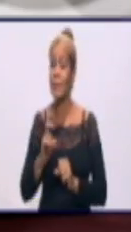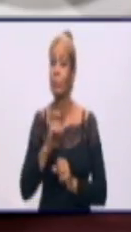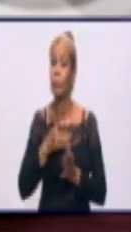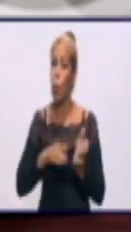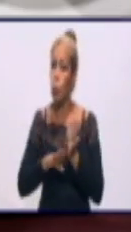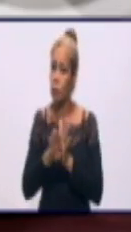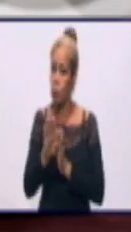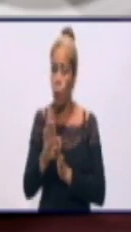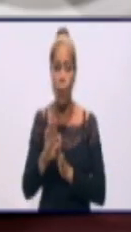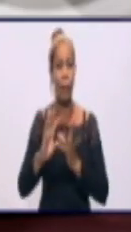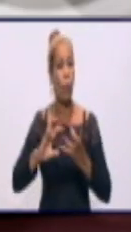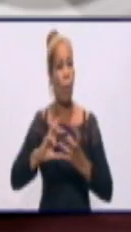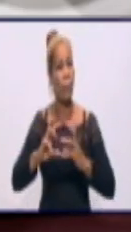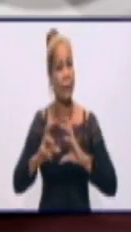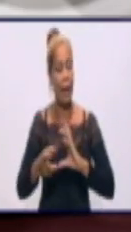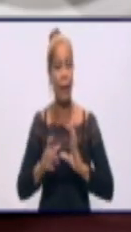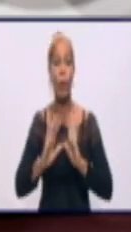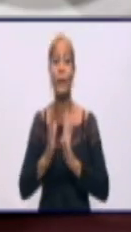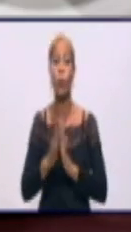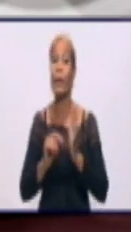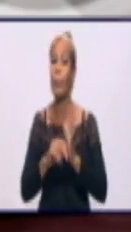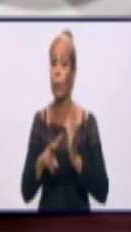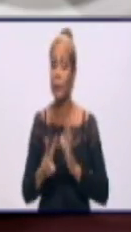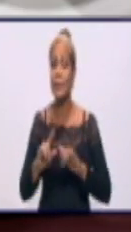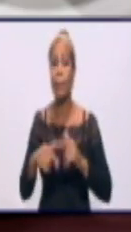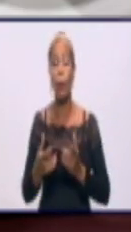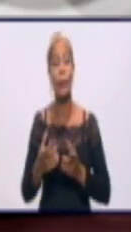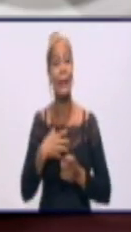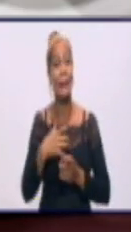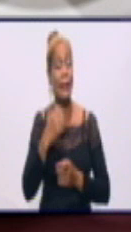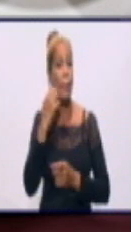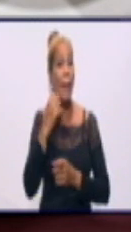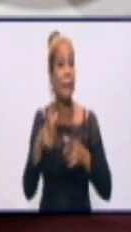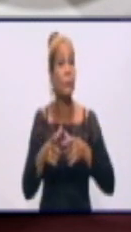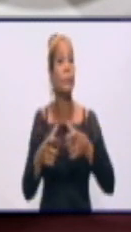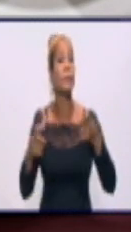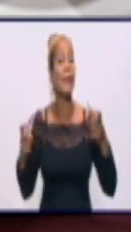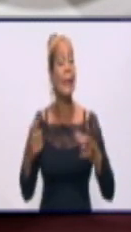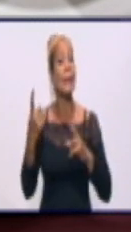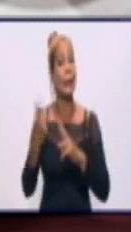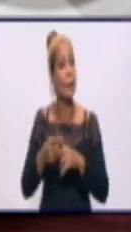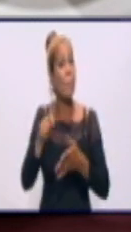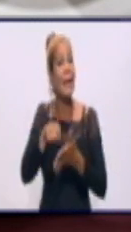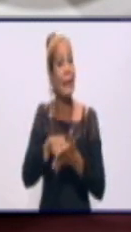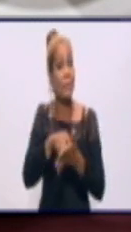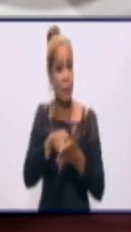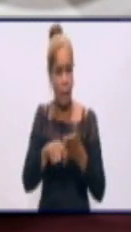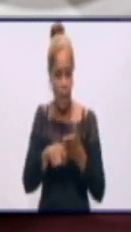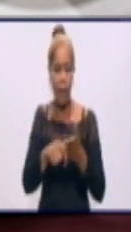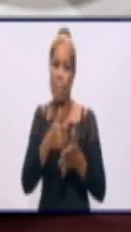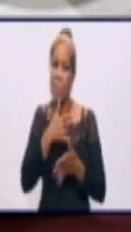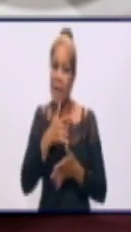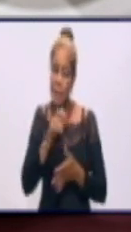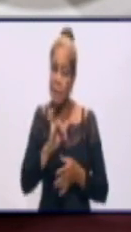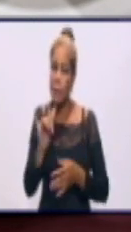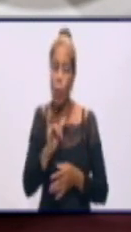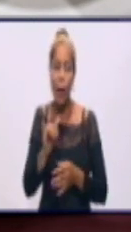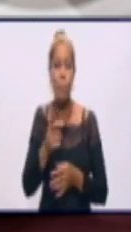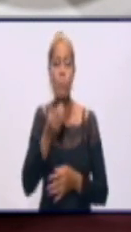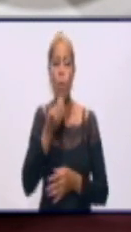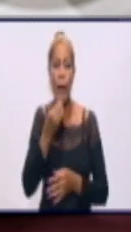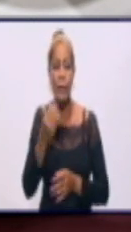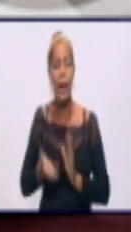acá en la provincia, con cifras muy elevadas y con pronósticos de continuar en ascenso estas cifras. Doctor, algunos